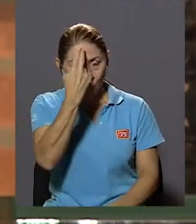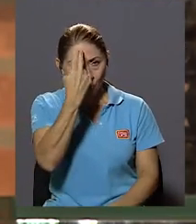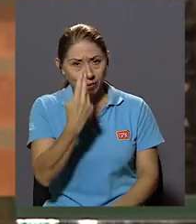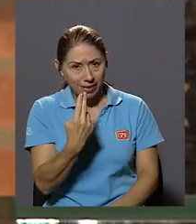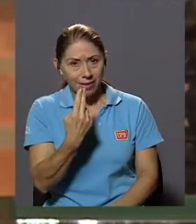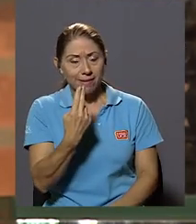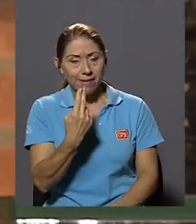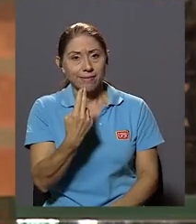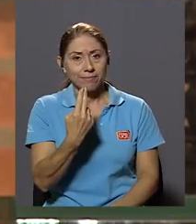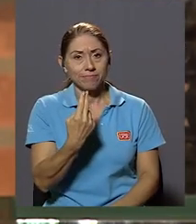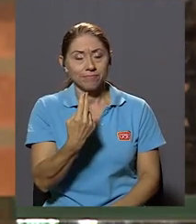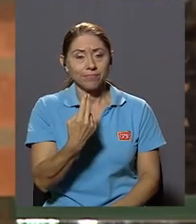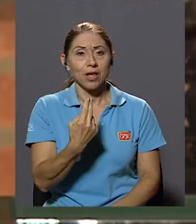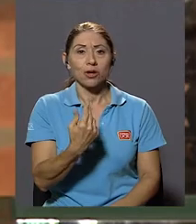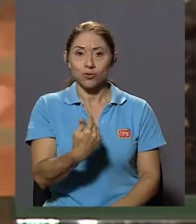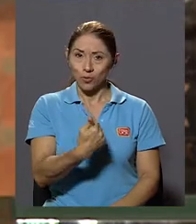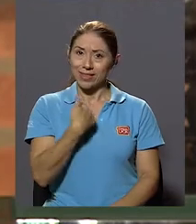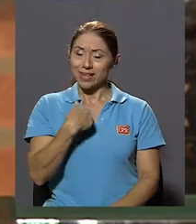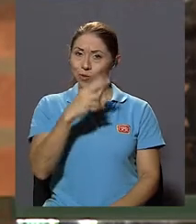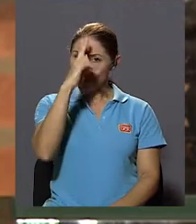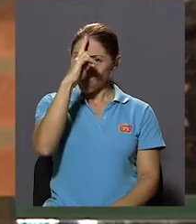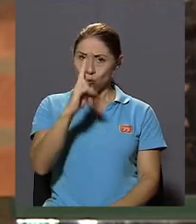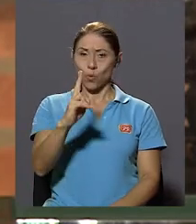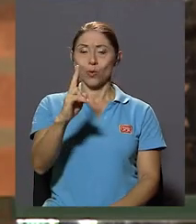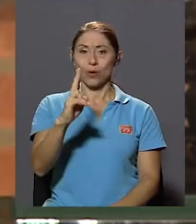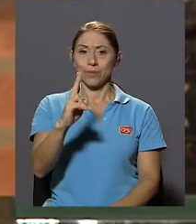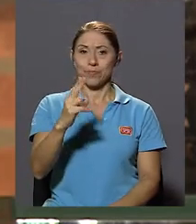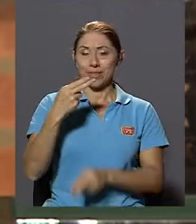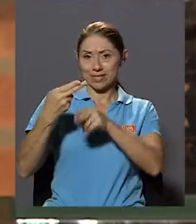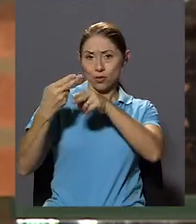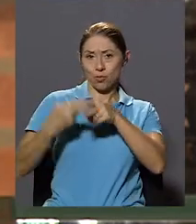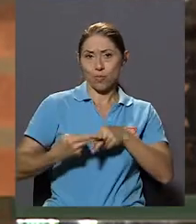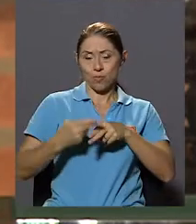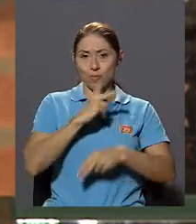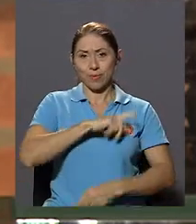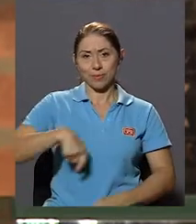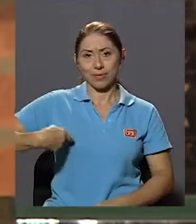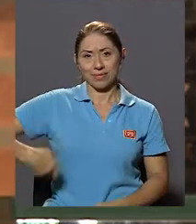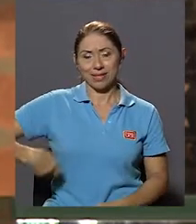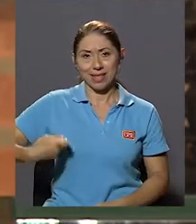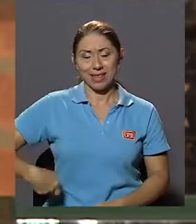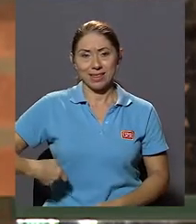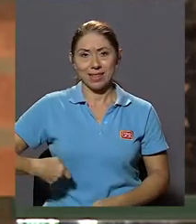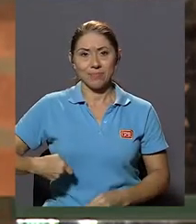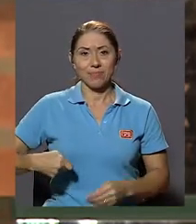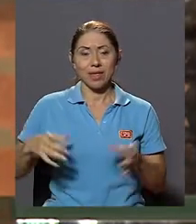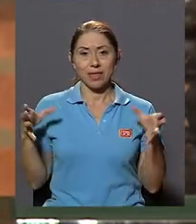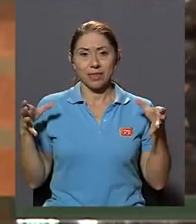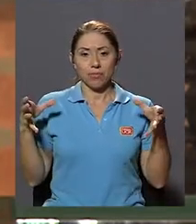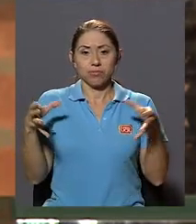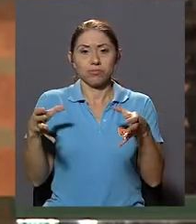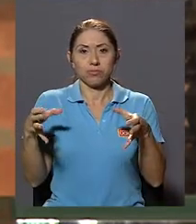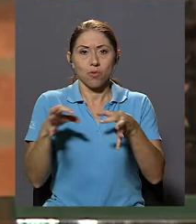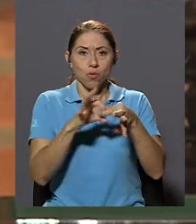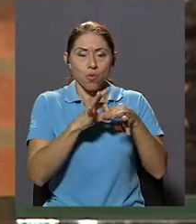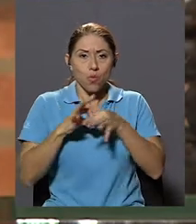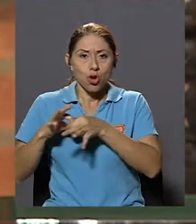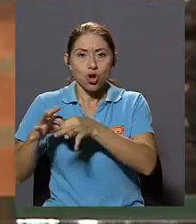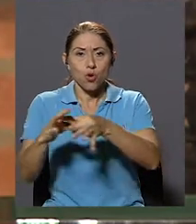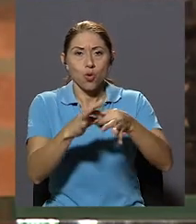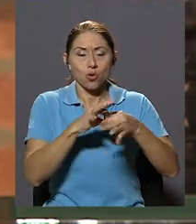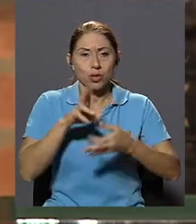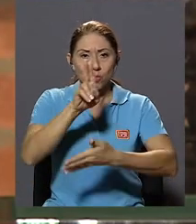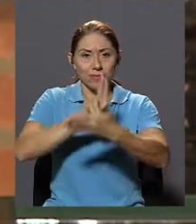He tenido el honor de ser nombrado presidente De la Unión de